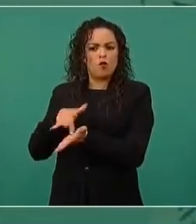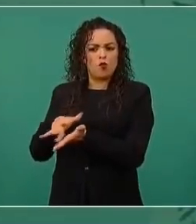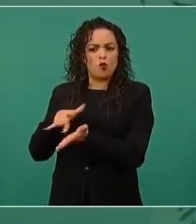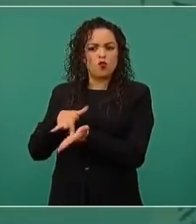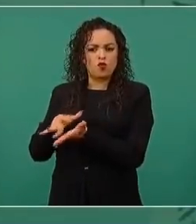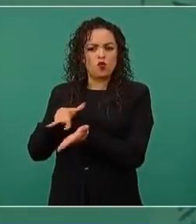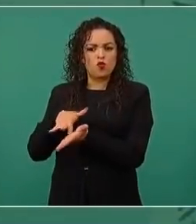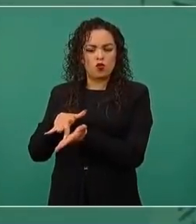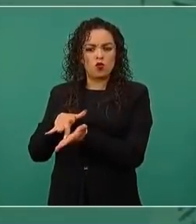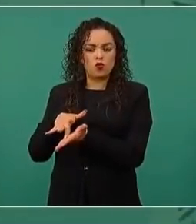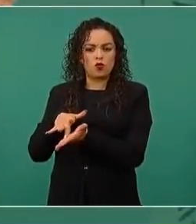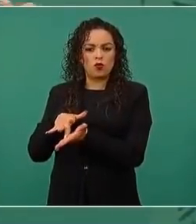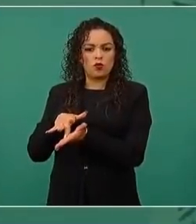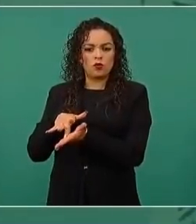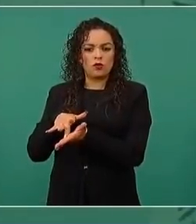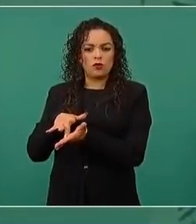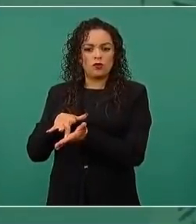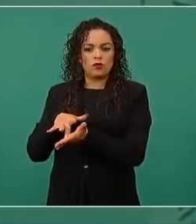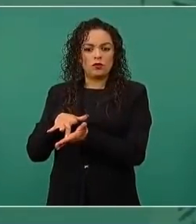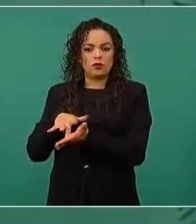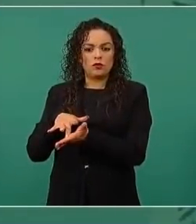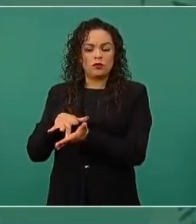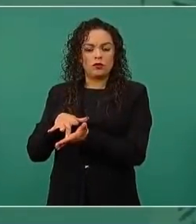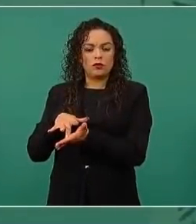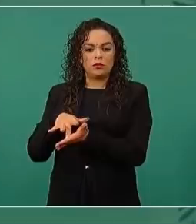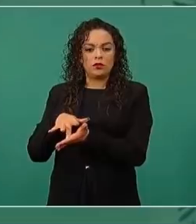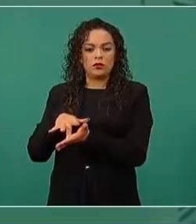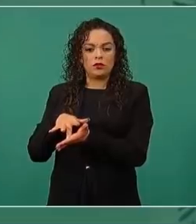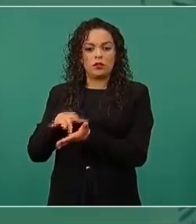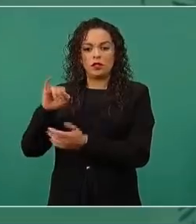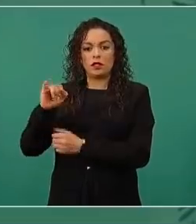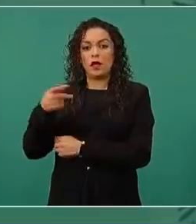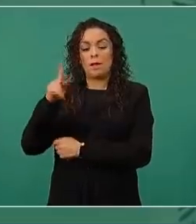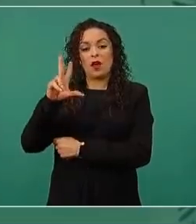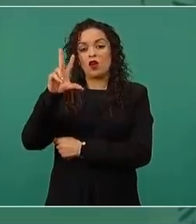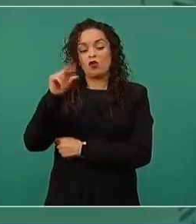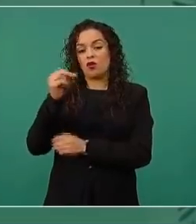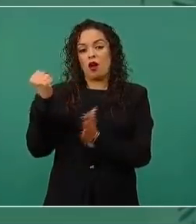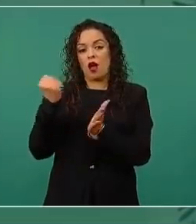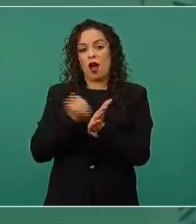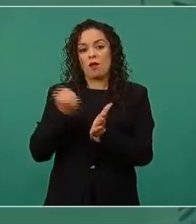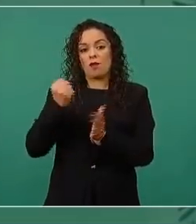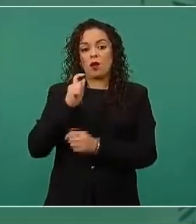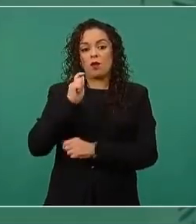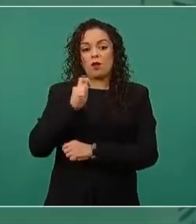voy a aprobar la reforma fiscal,